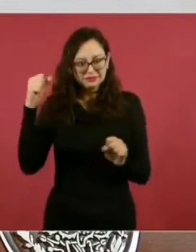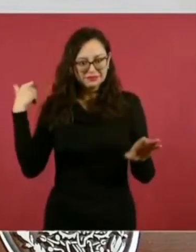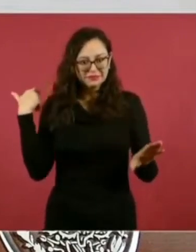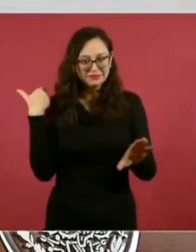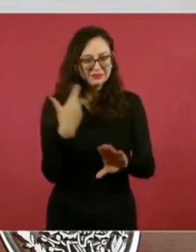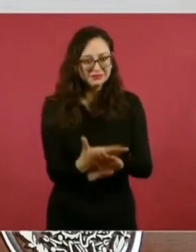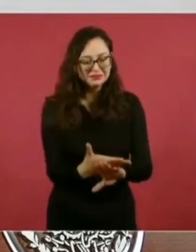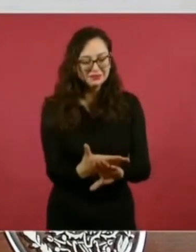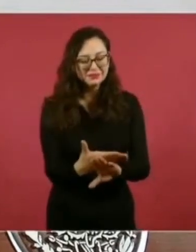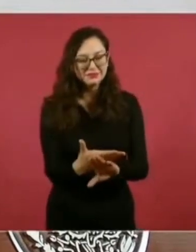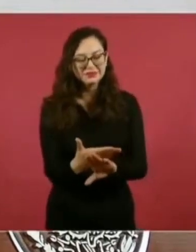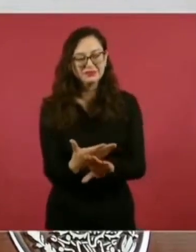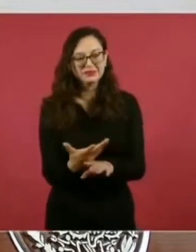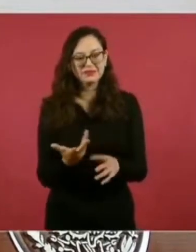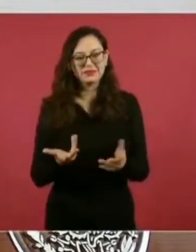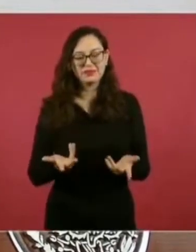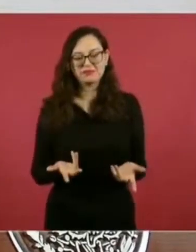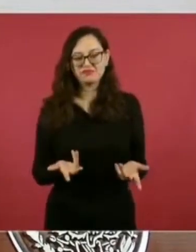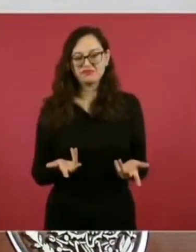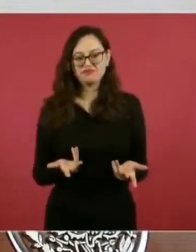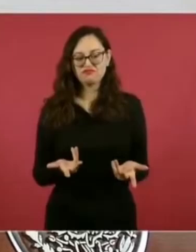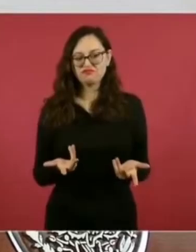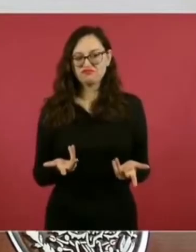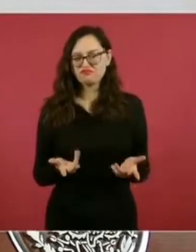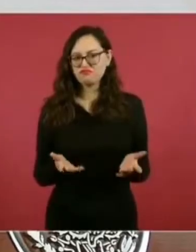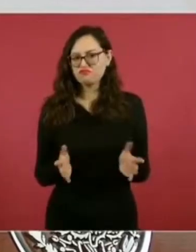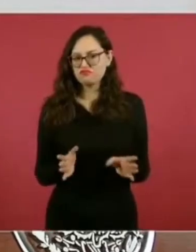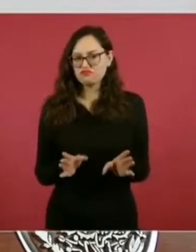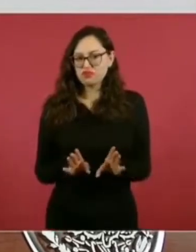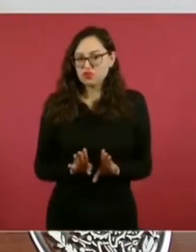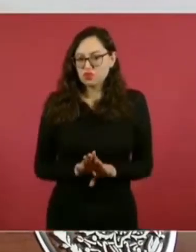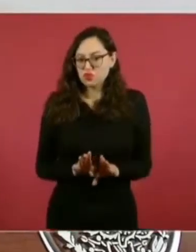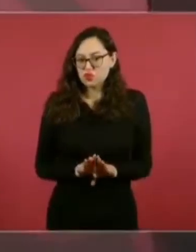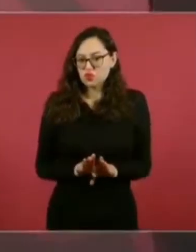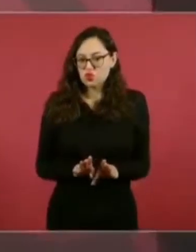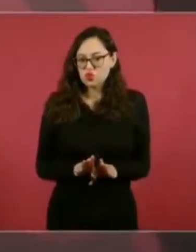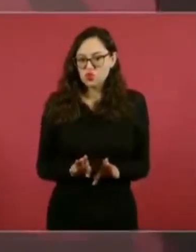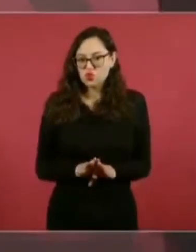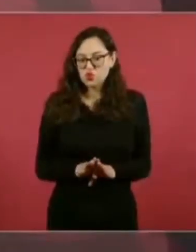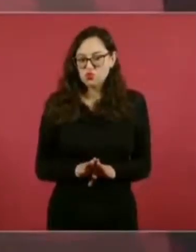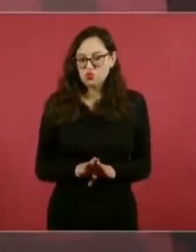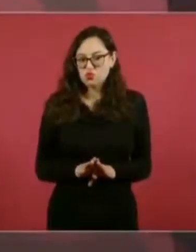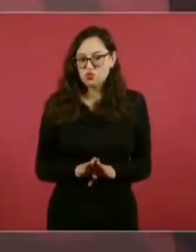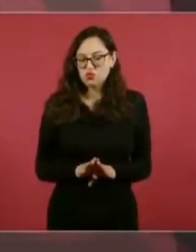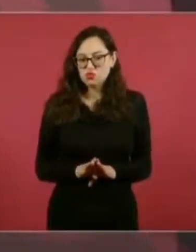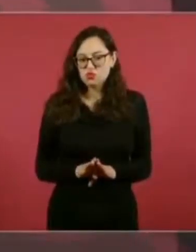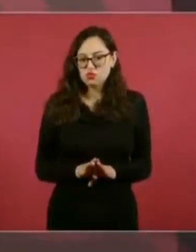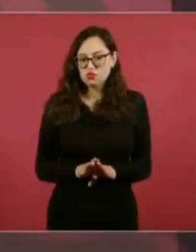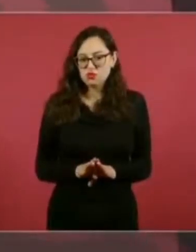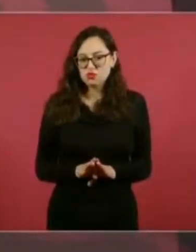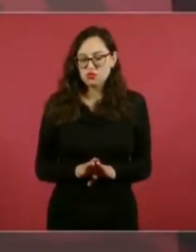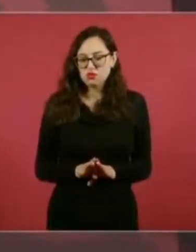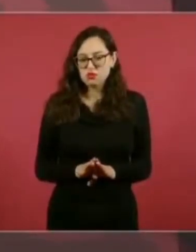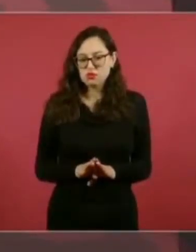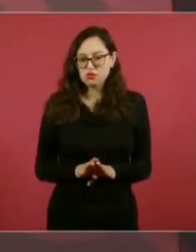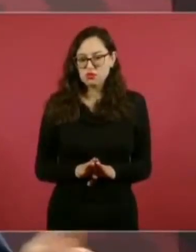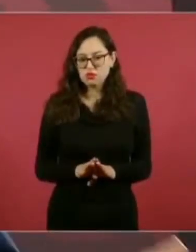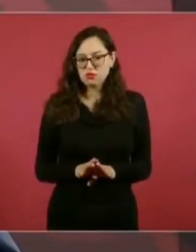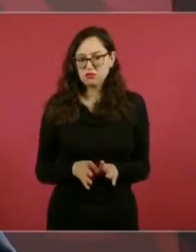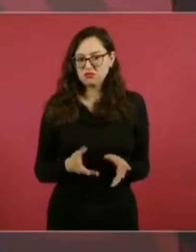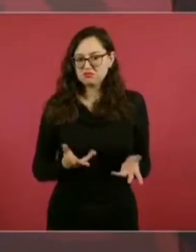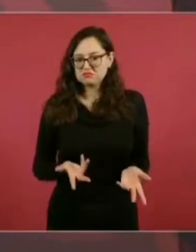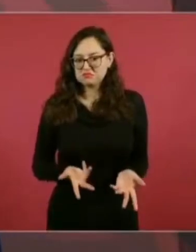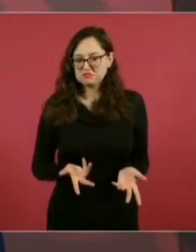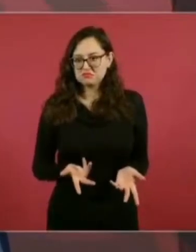cómo están promoviendo